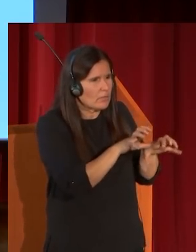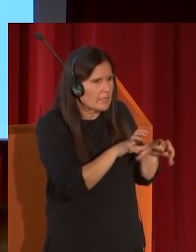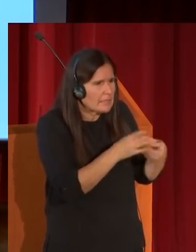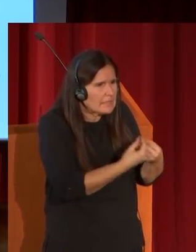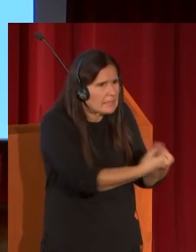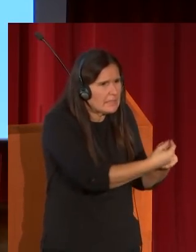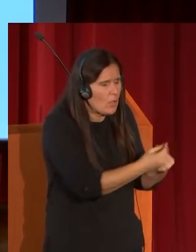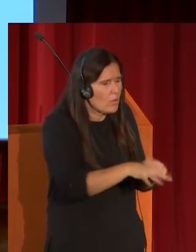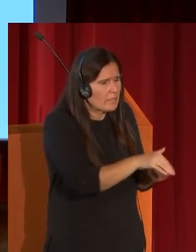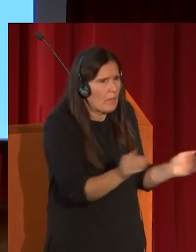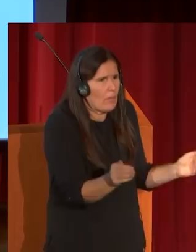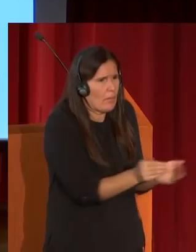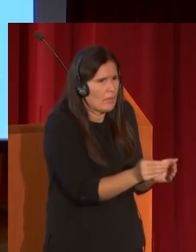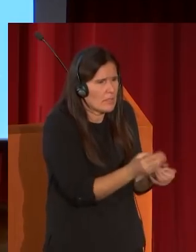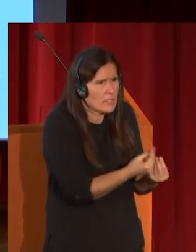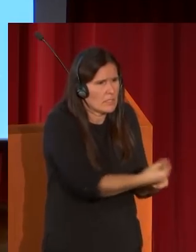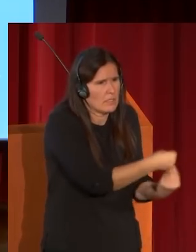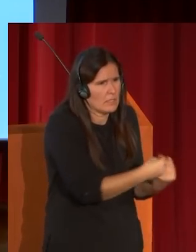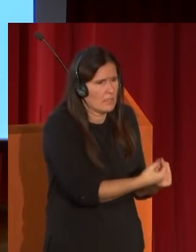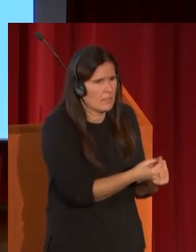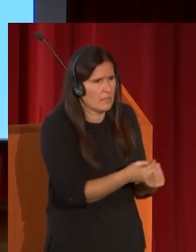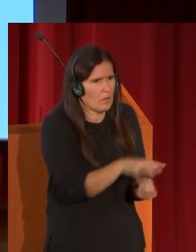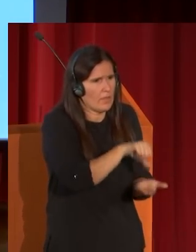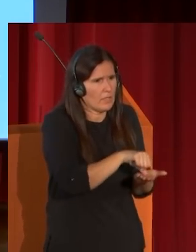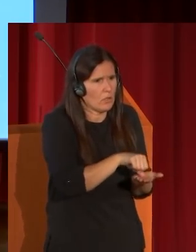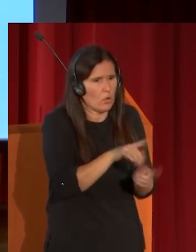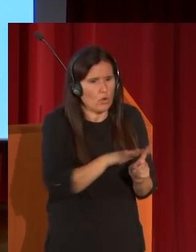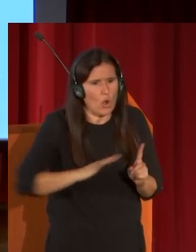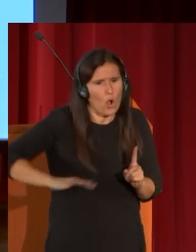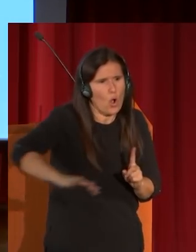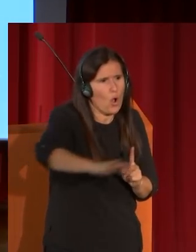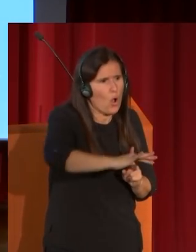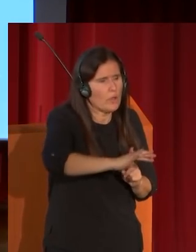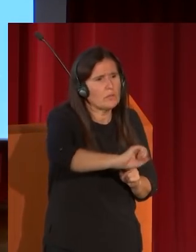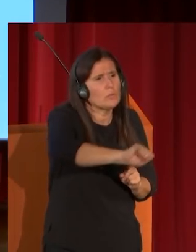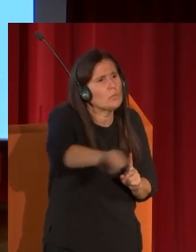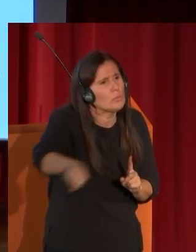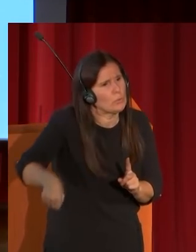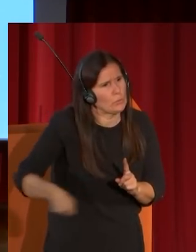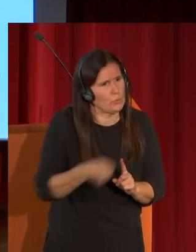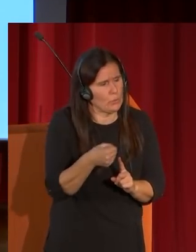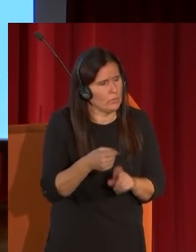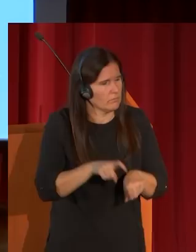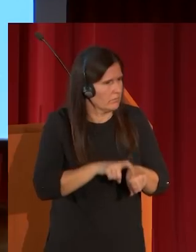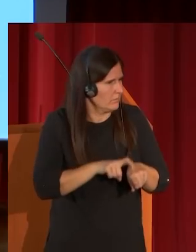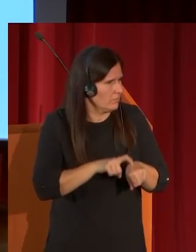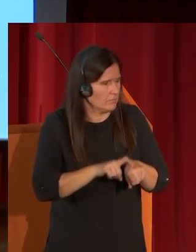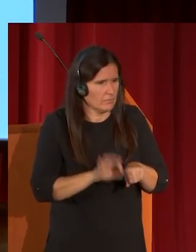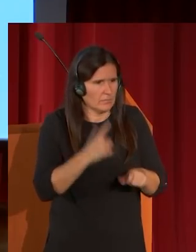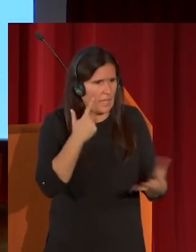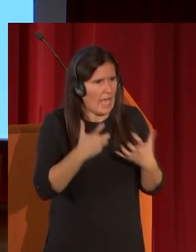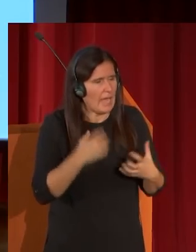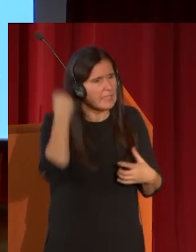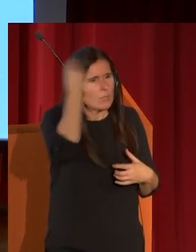un estrecho espacio el del centro rodeado por espacios totalmente desnudos esto es muy propio del arte